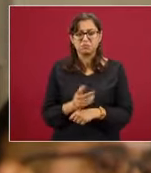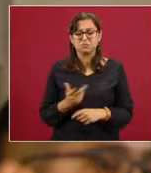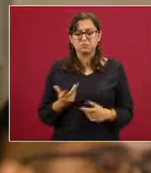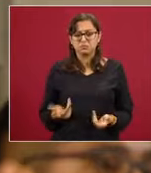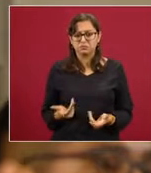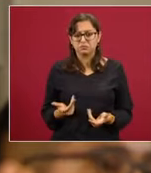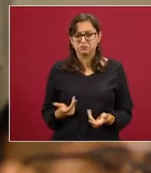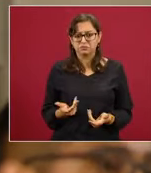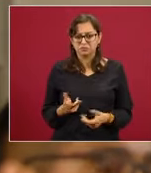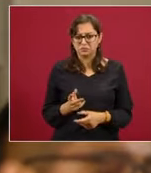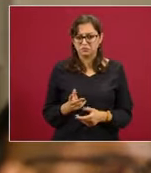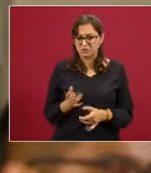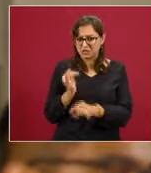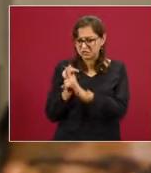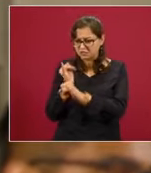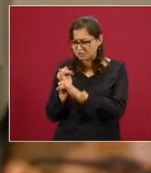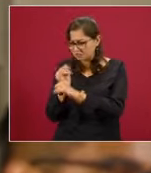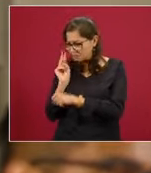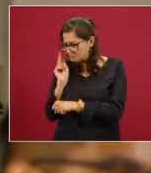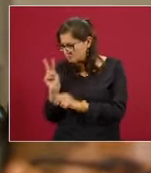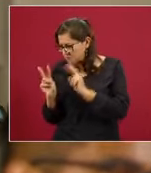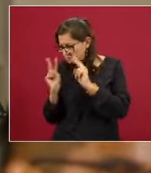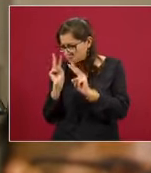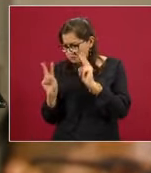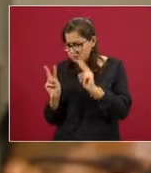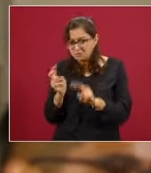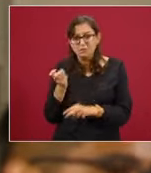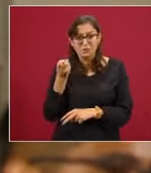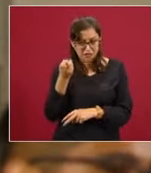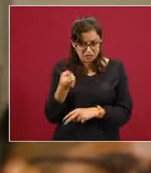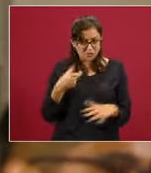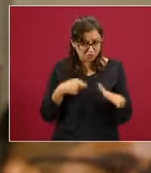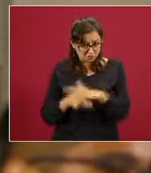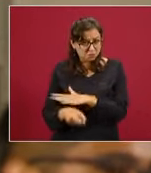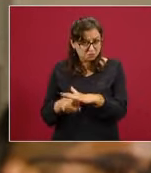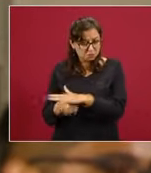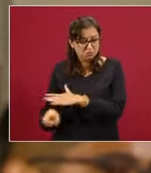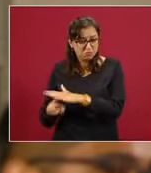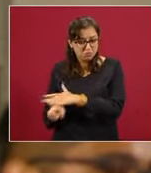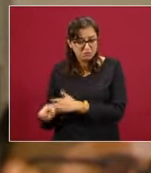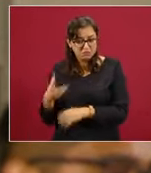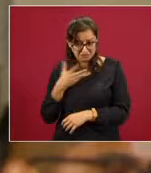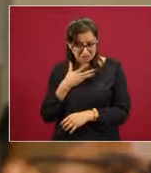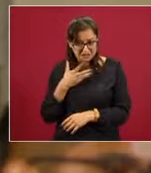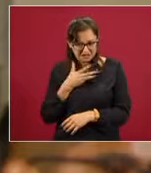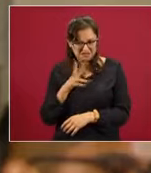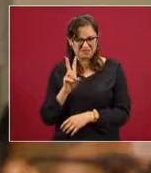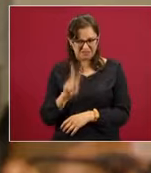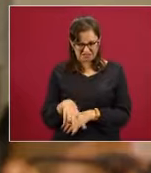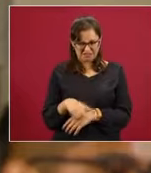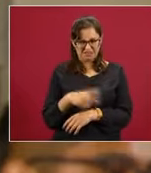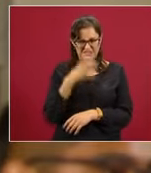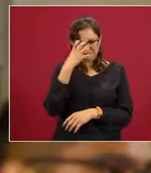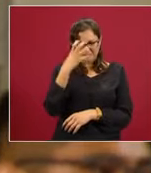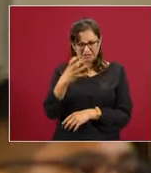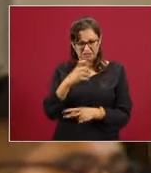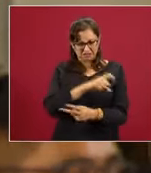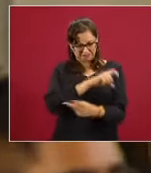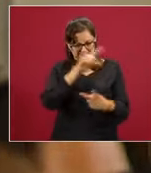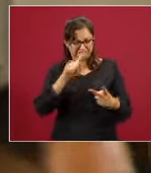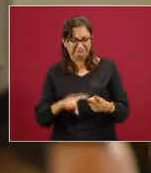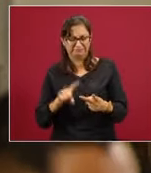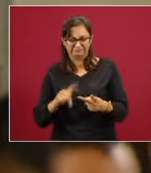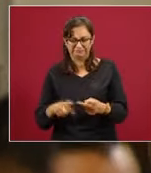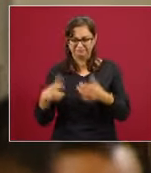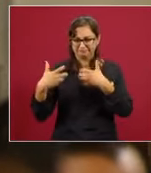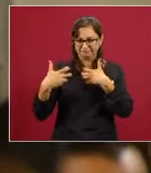resultados de seguimiento nada más de redes, si eso sería financiar un movimiento. Preguntarle también en lo de las manifestaciones si